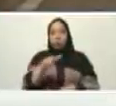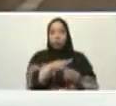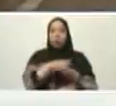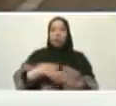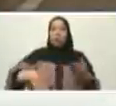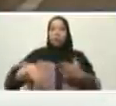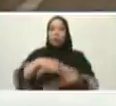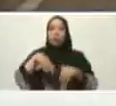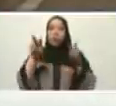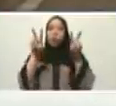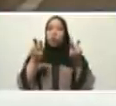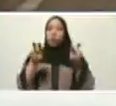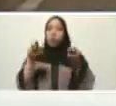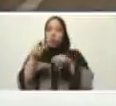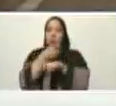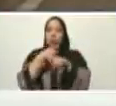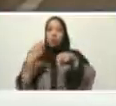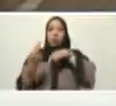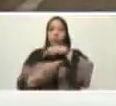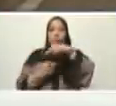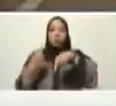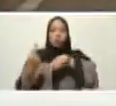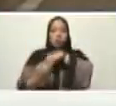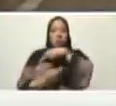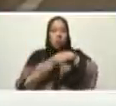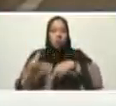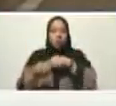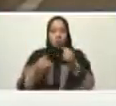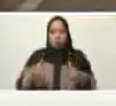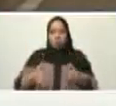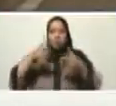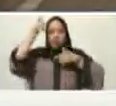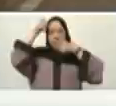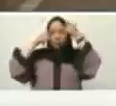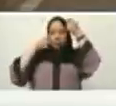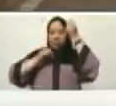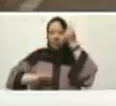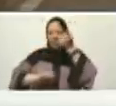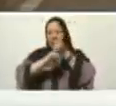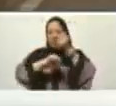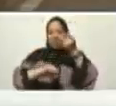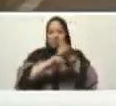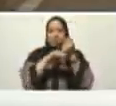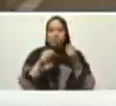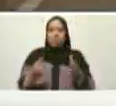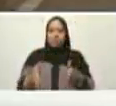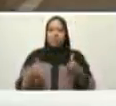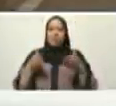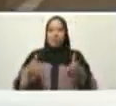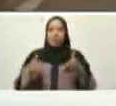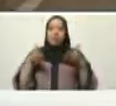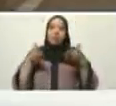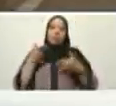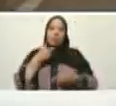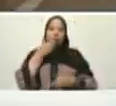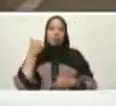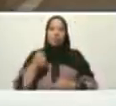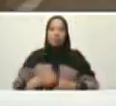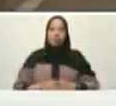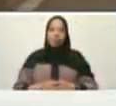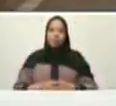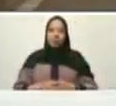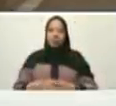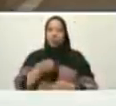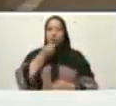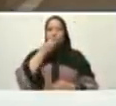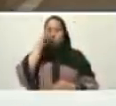con un gobernador chavista a buena victoria Anzuategui rescatamos Anzuategui con